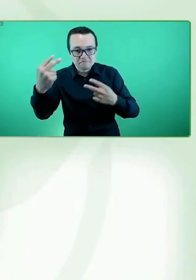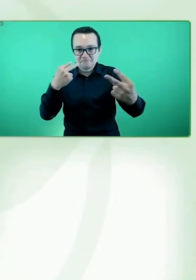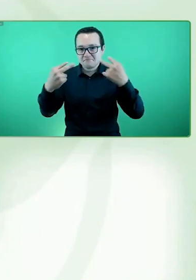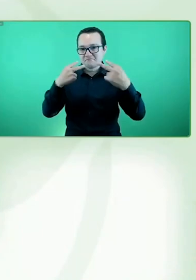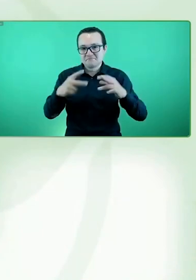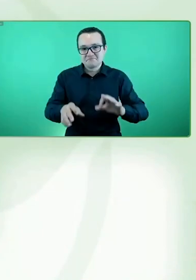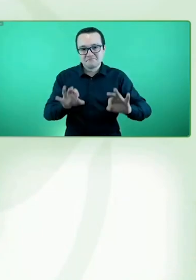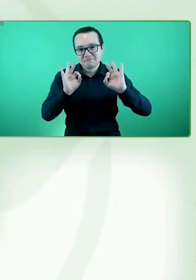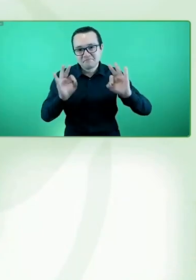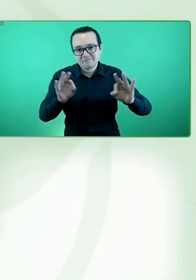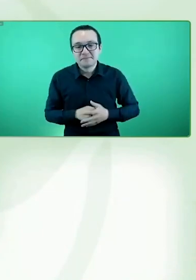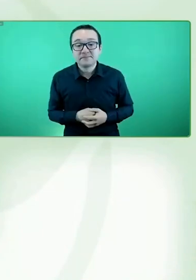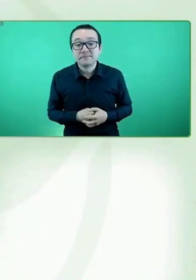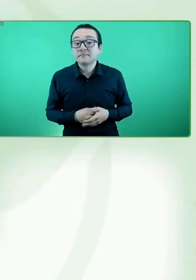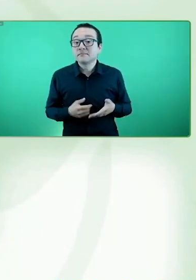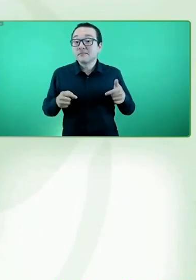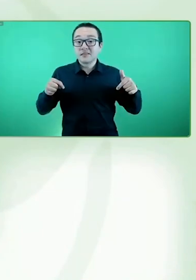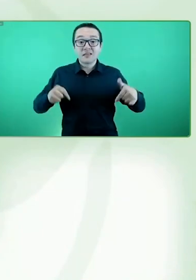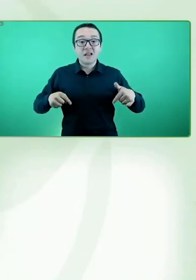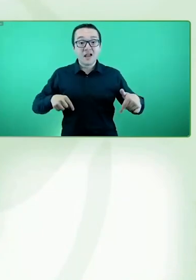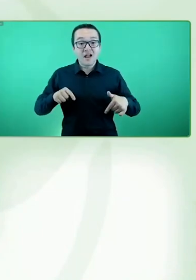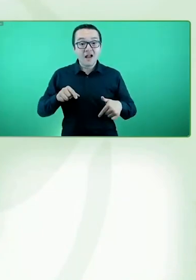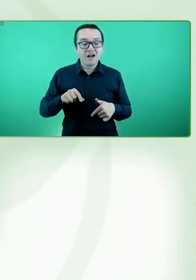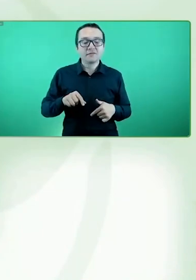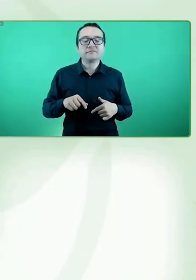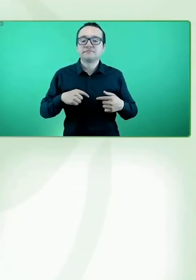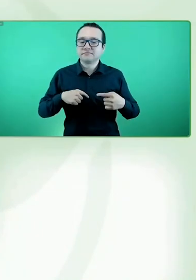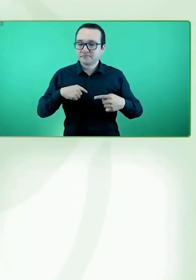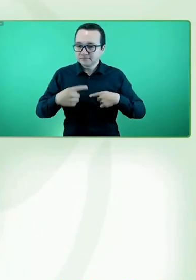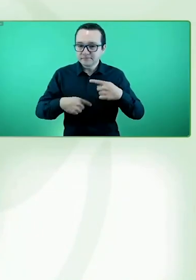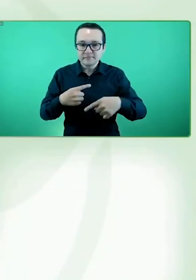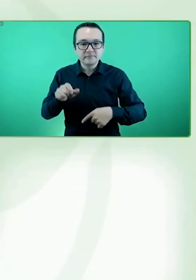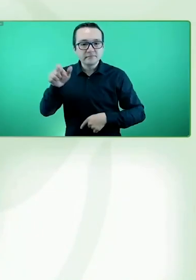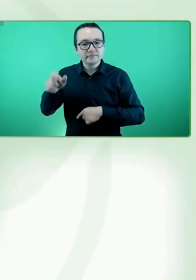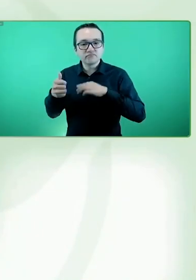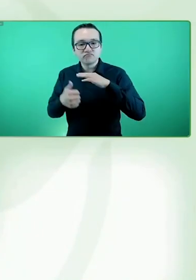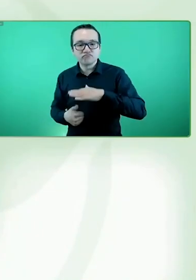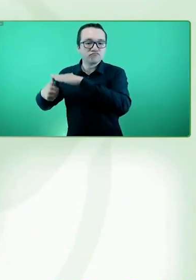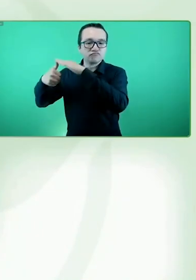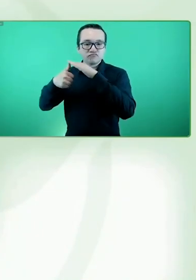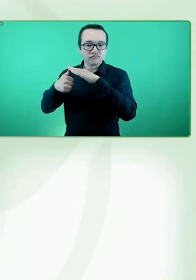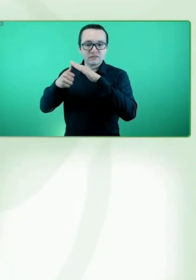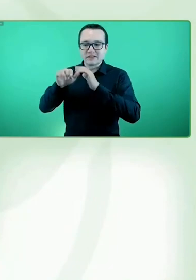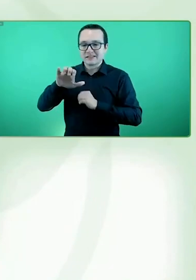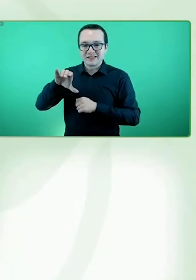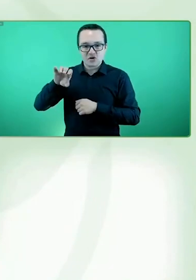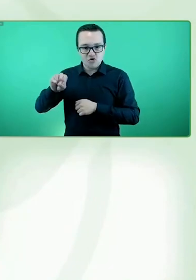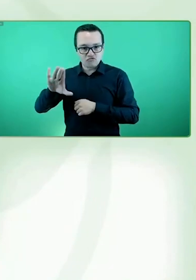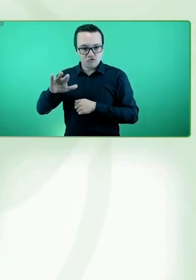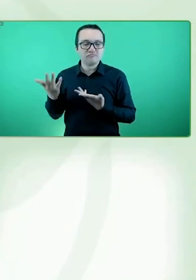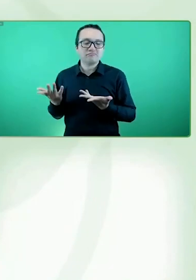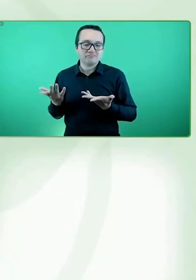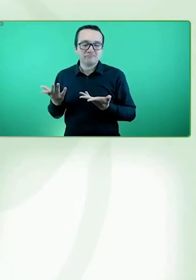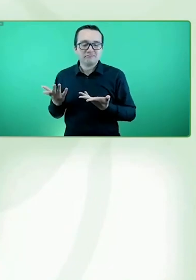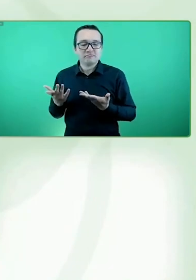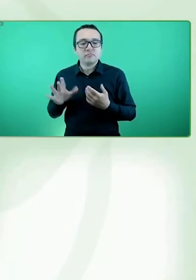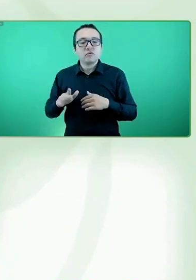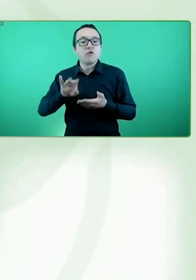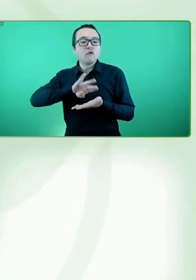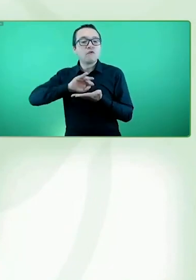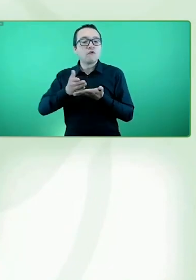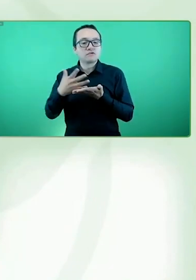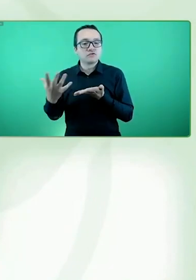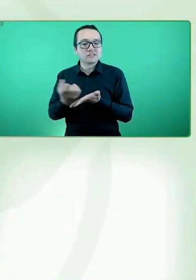A continuación nos acompaña la directora ejecutiva de Fundación Descúbreme, Carola Rubia. Ella,